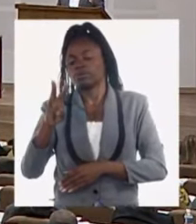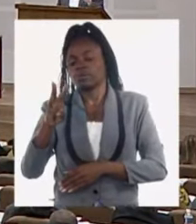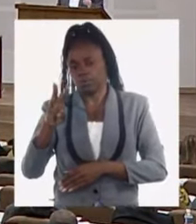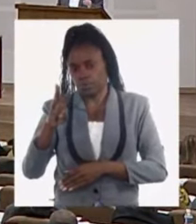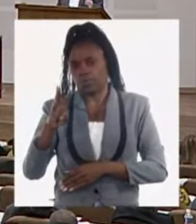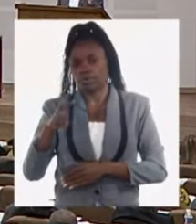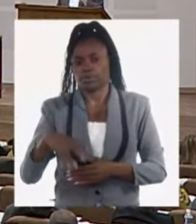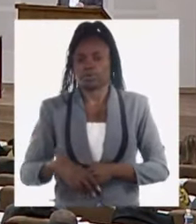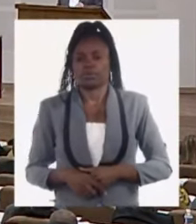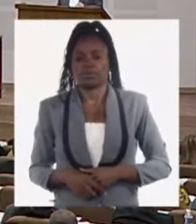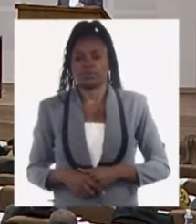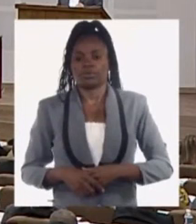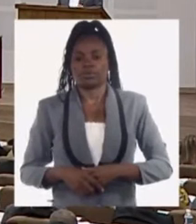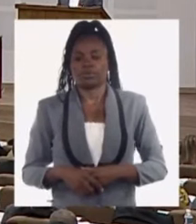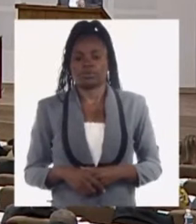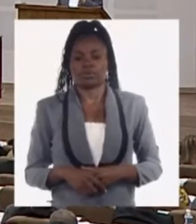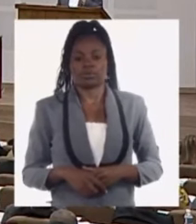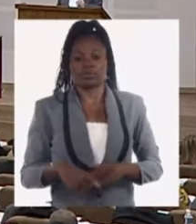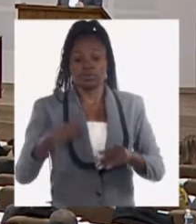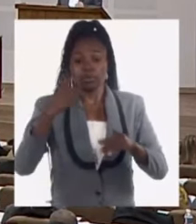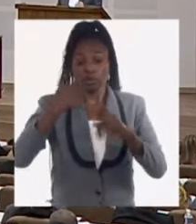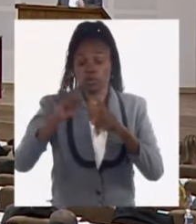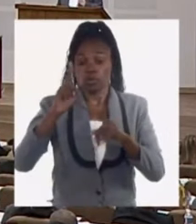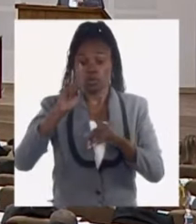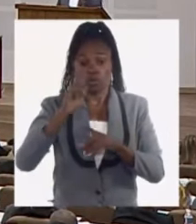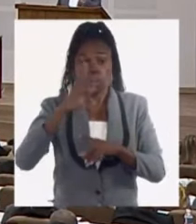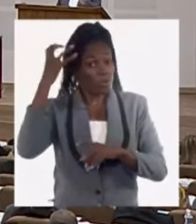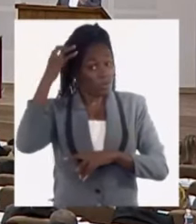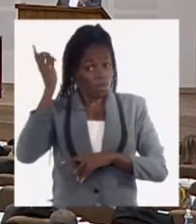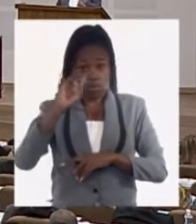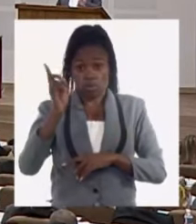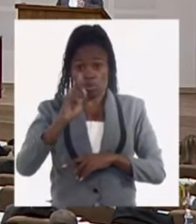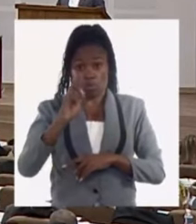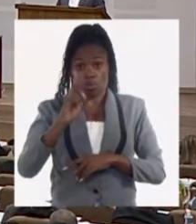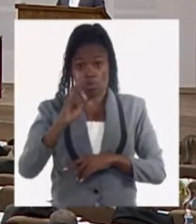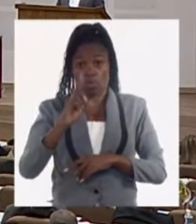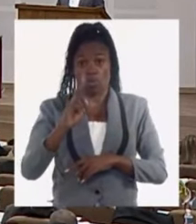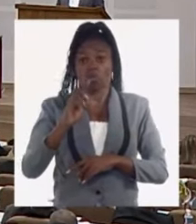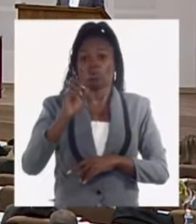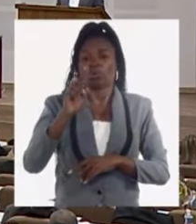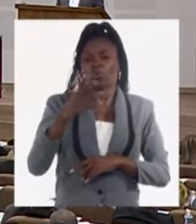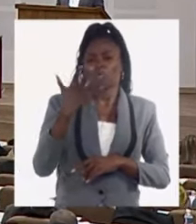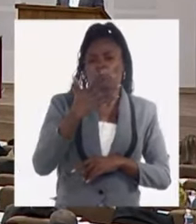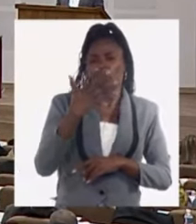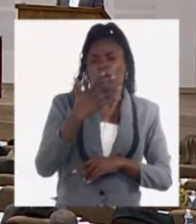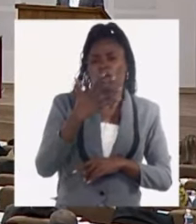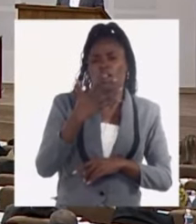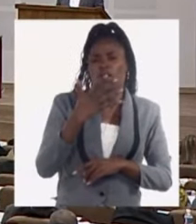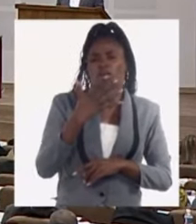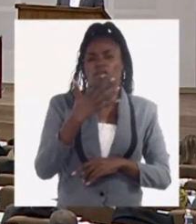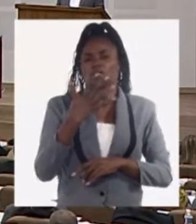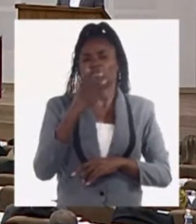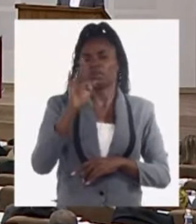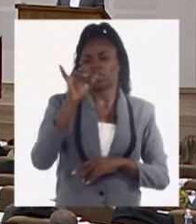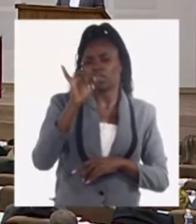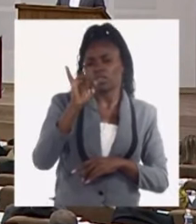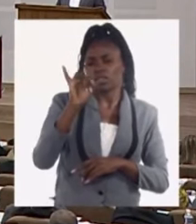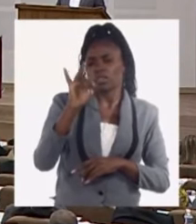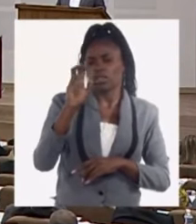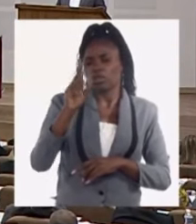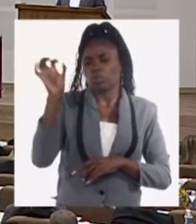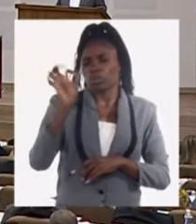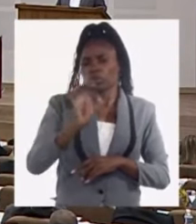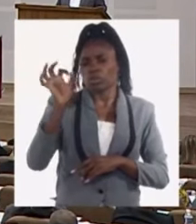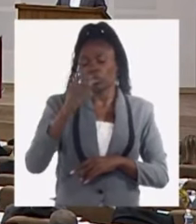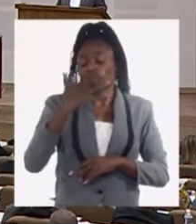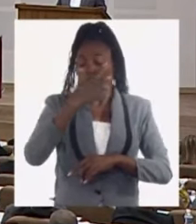sector segmento no estatal un 62%, o sea, el doble del 30%. Y en el sector agropecuario, que es donde